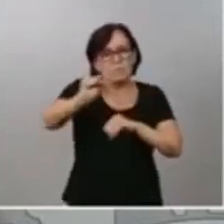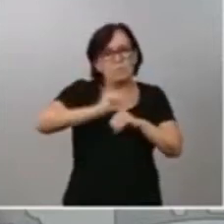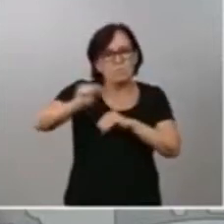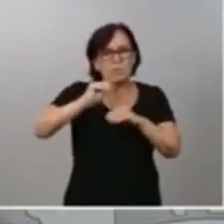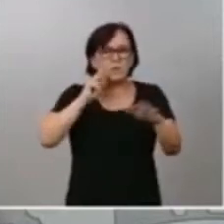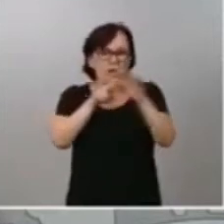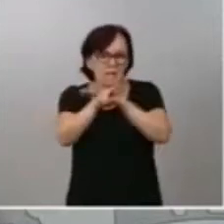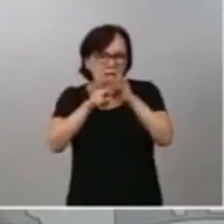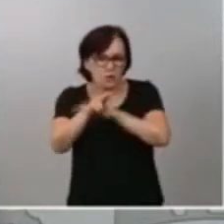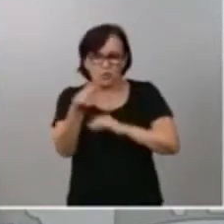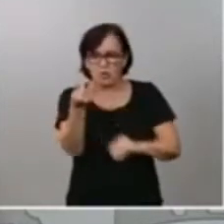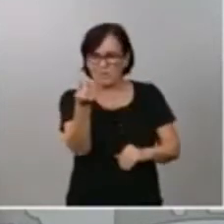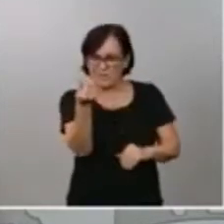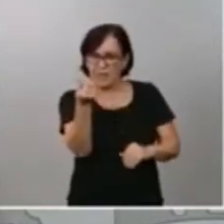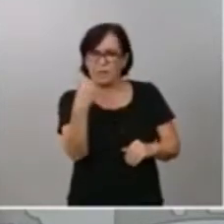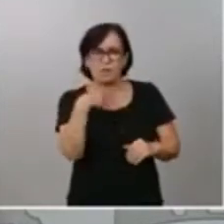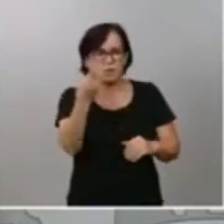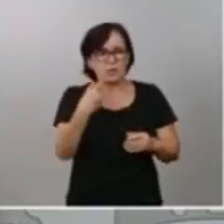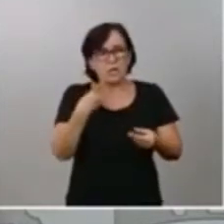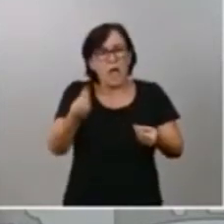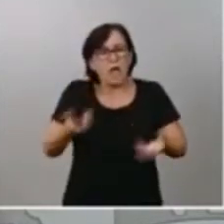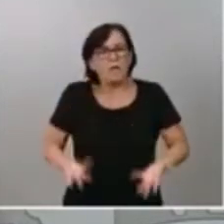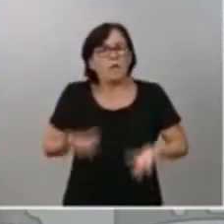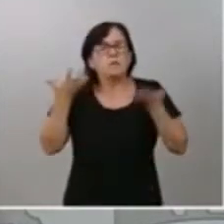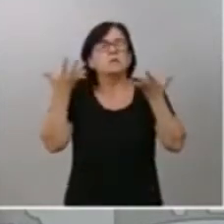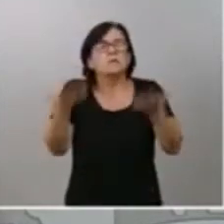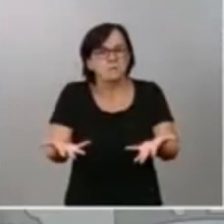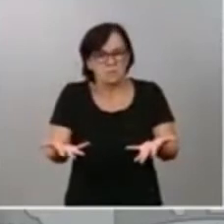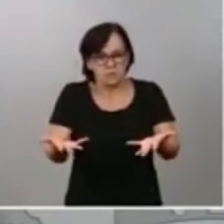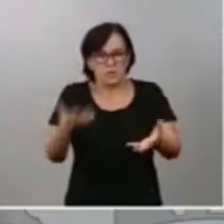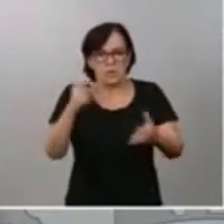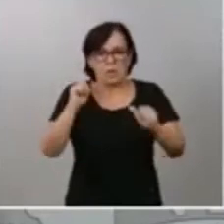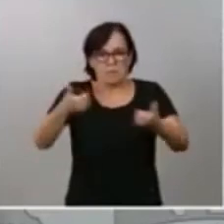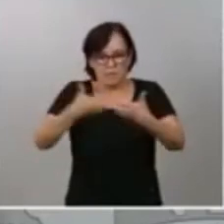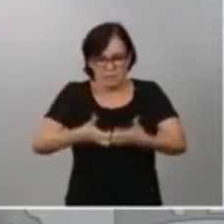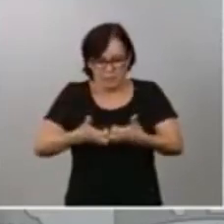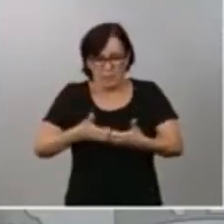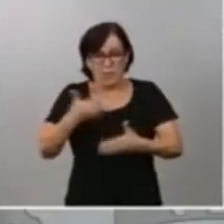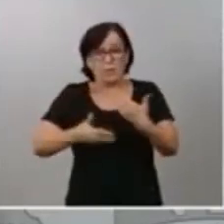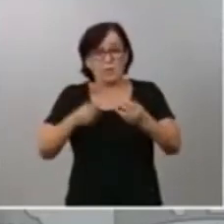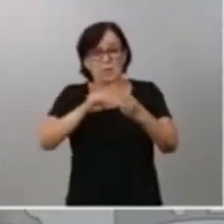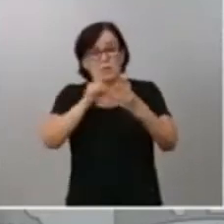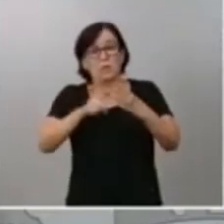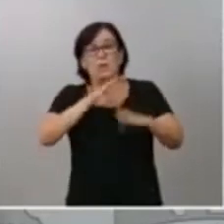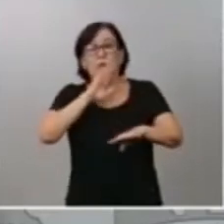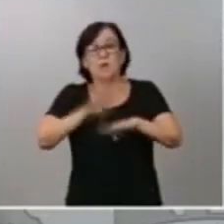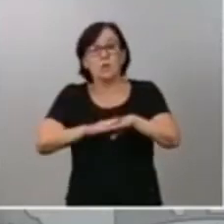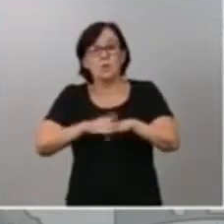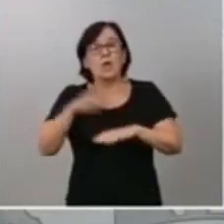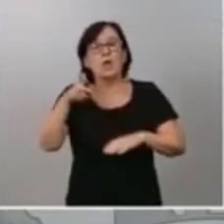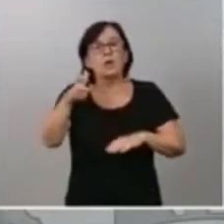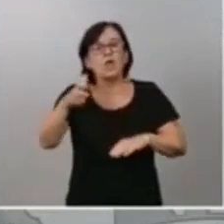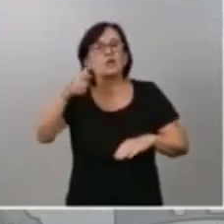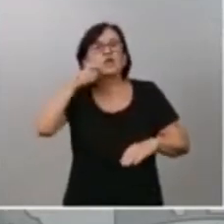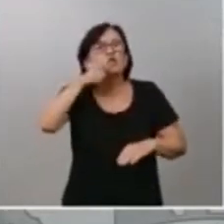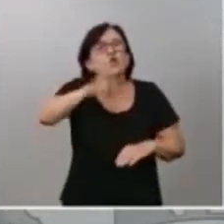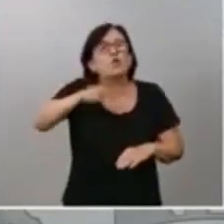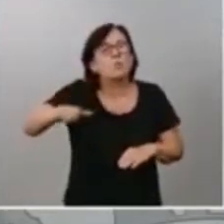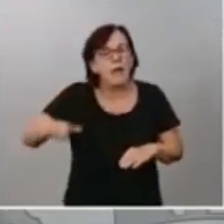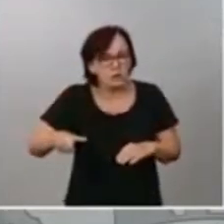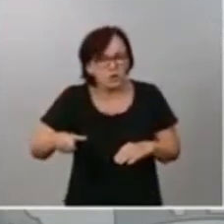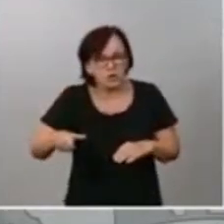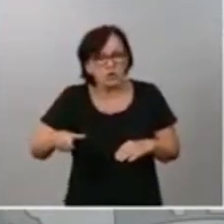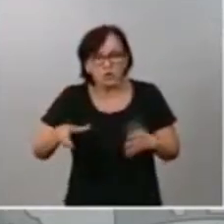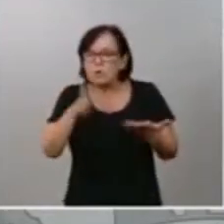financieros, mejor dicho, que hemos puesto en marcha, y, finalmente, el cumplimiento de los derechos humanos. En definitiva, estar